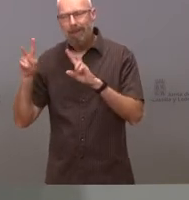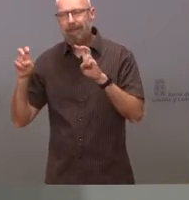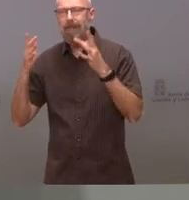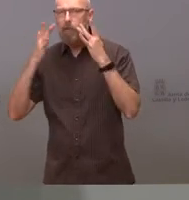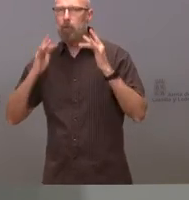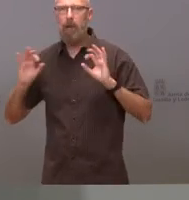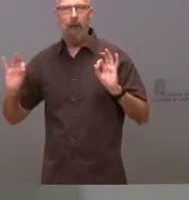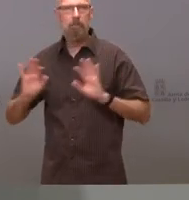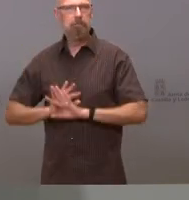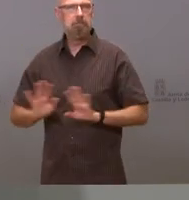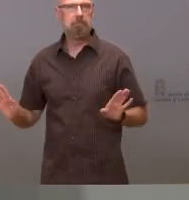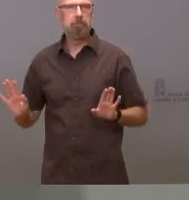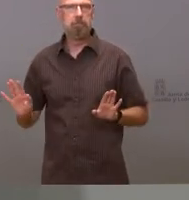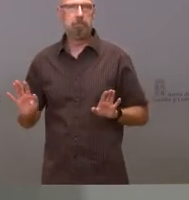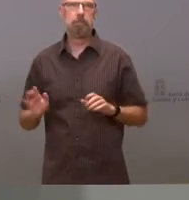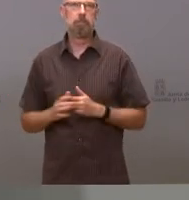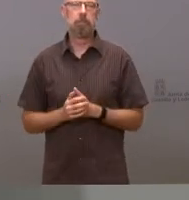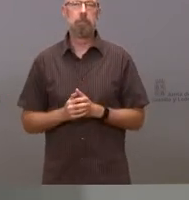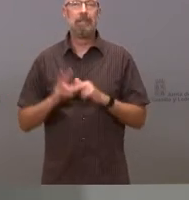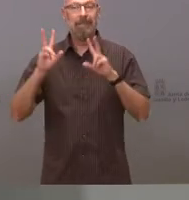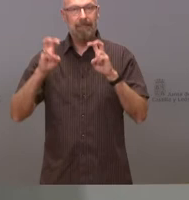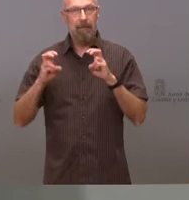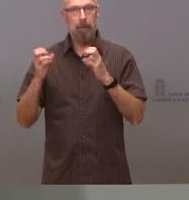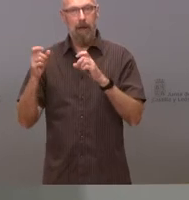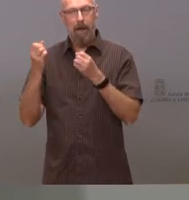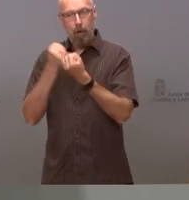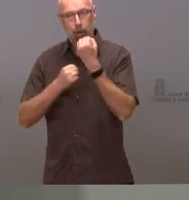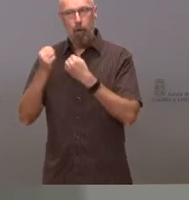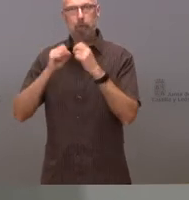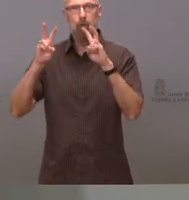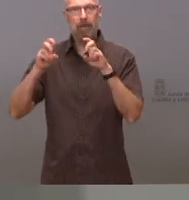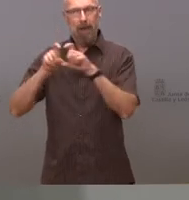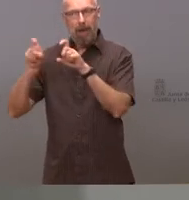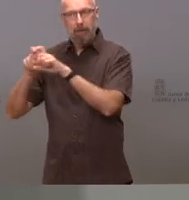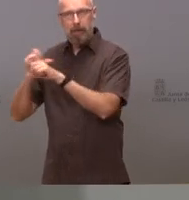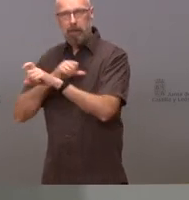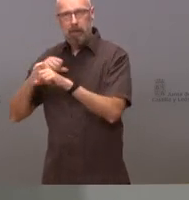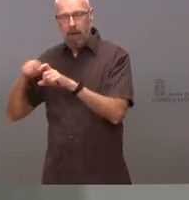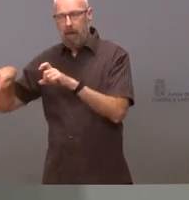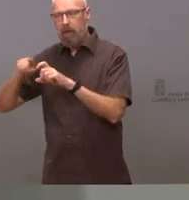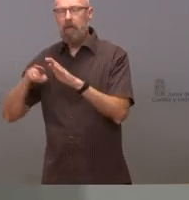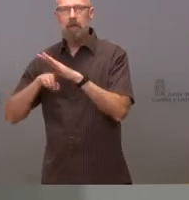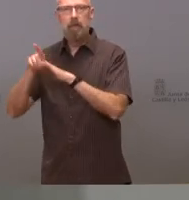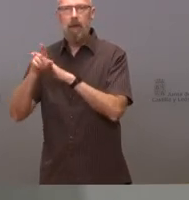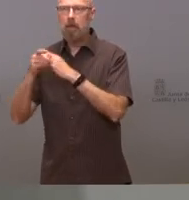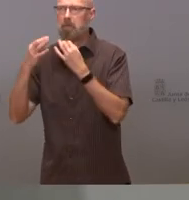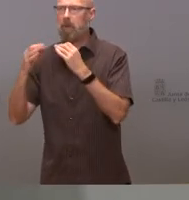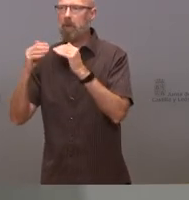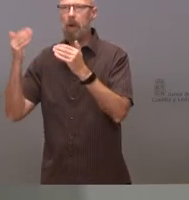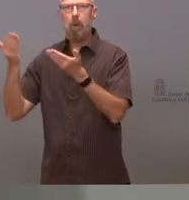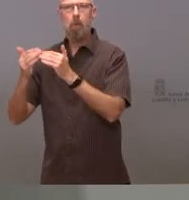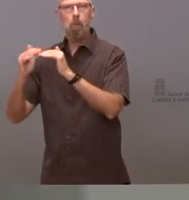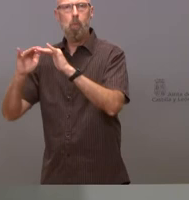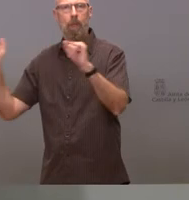y que el mundo económico y empresarial se desarrolle en un espacio de igualdad de normas y de libre